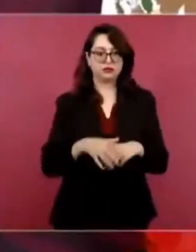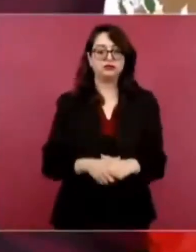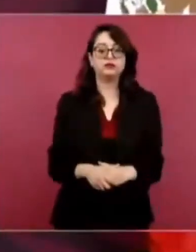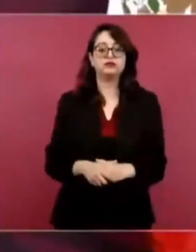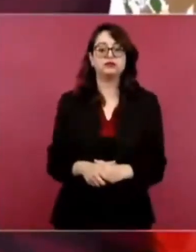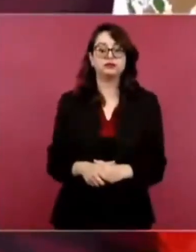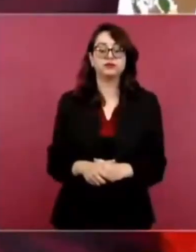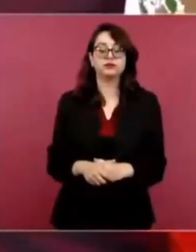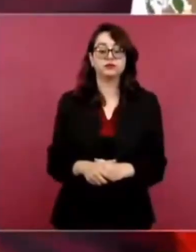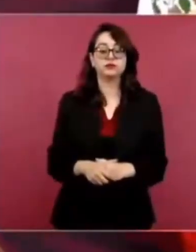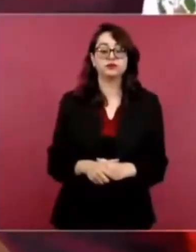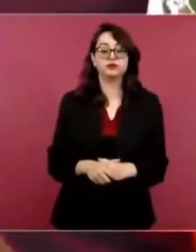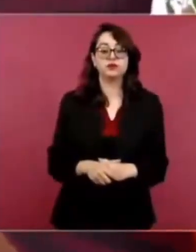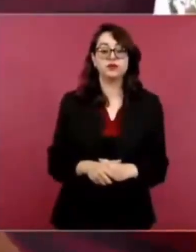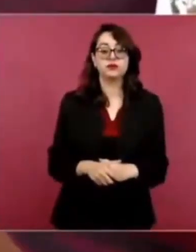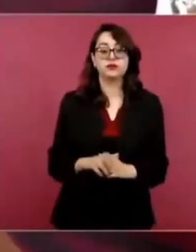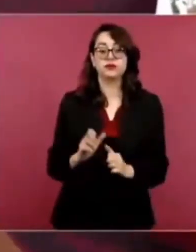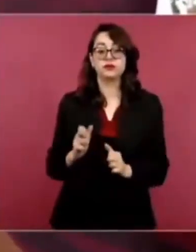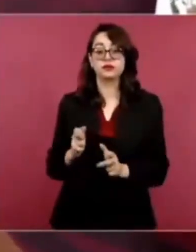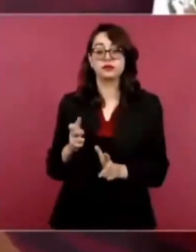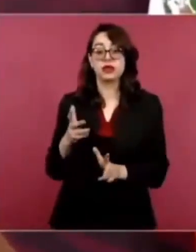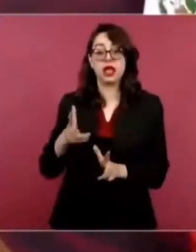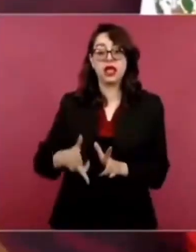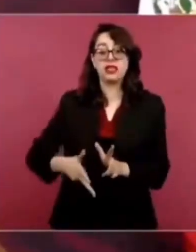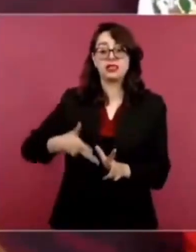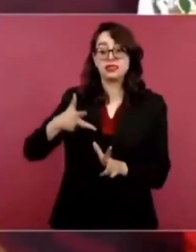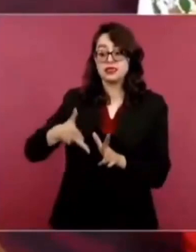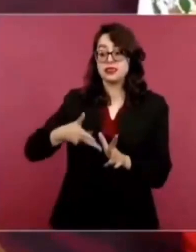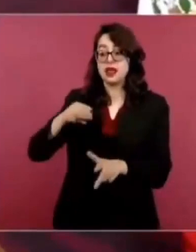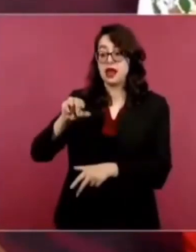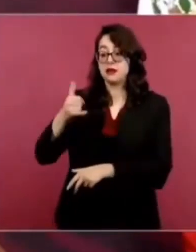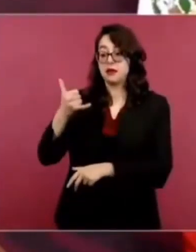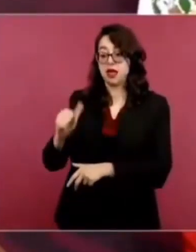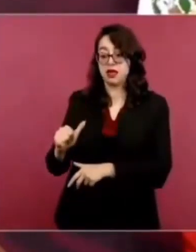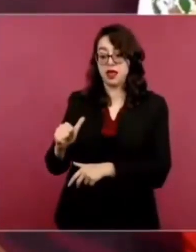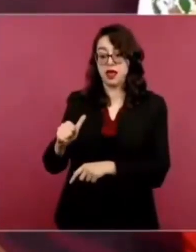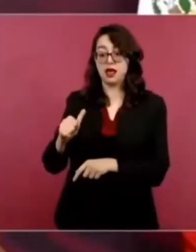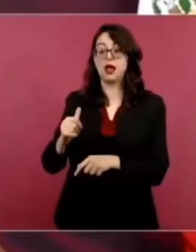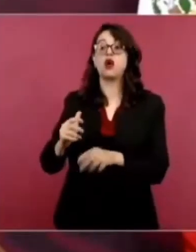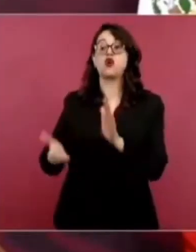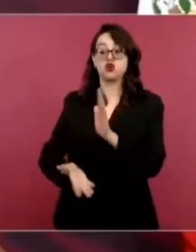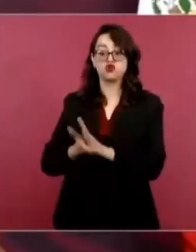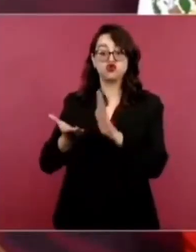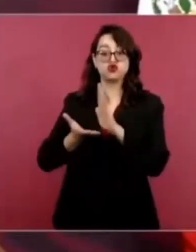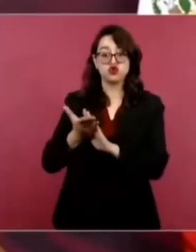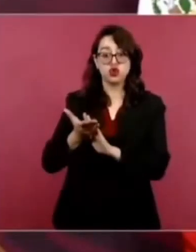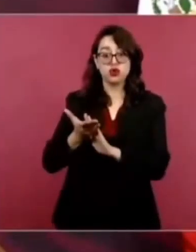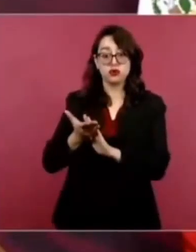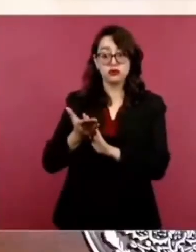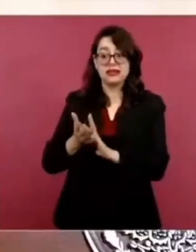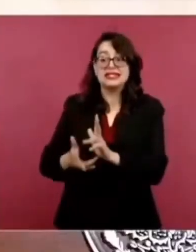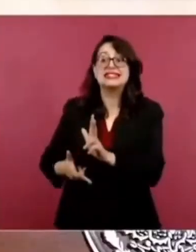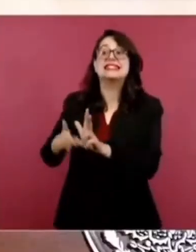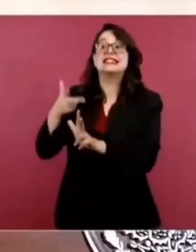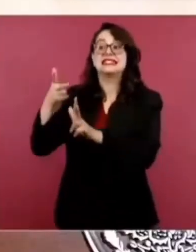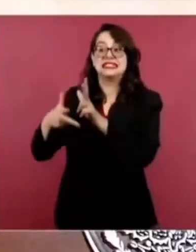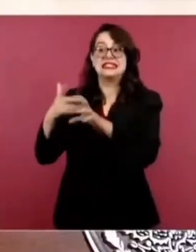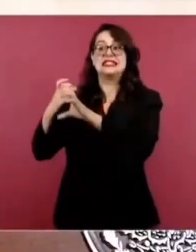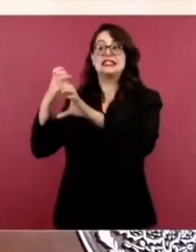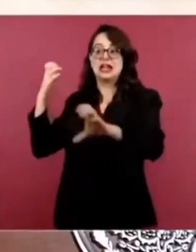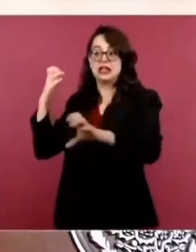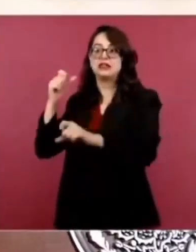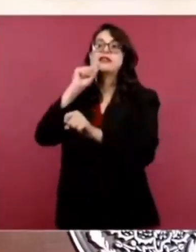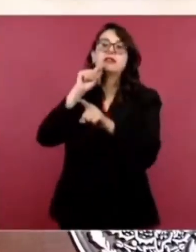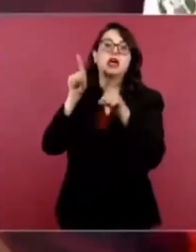Tren Maya, todos los trenes de pasajeros. Incluso ya está